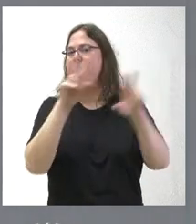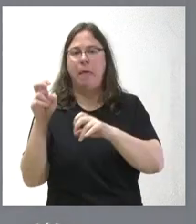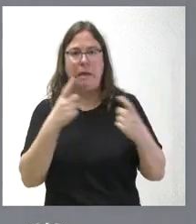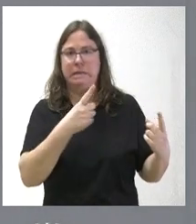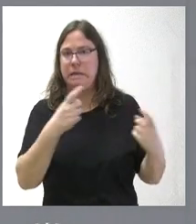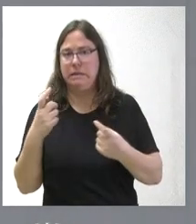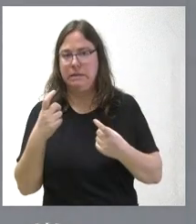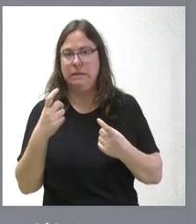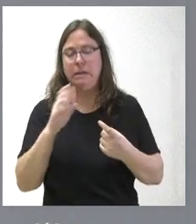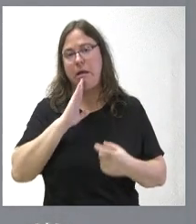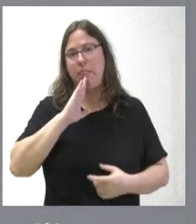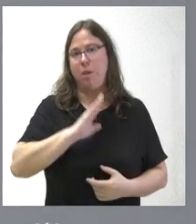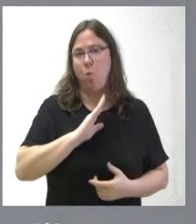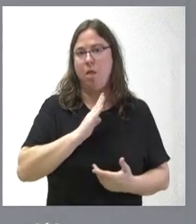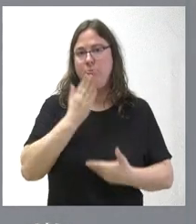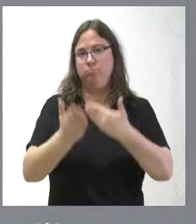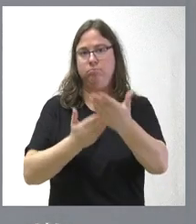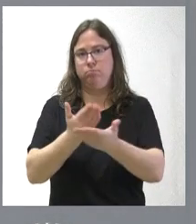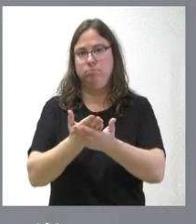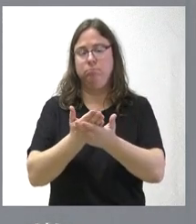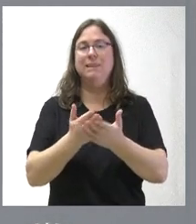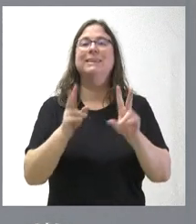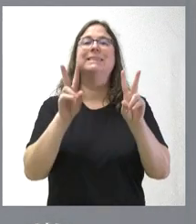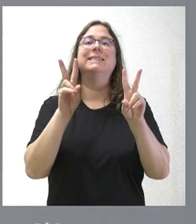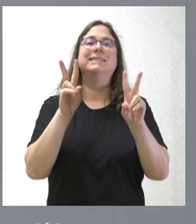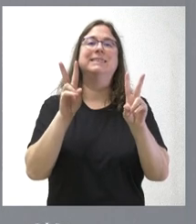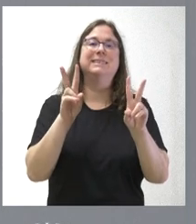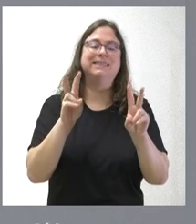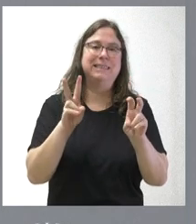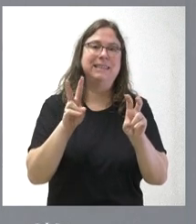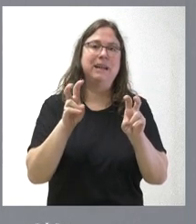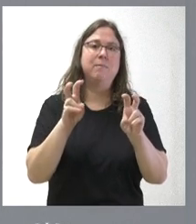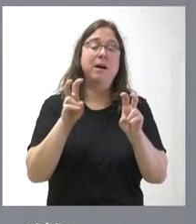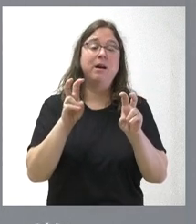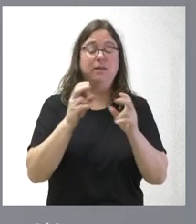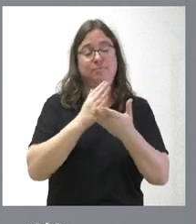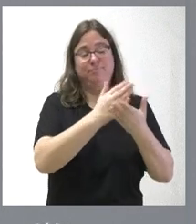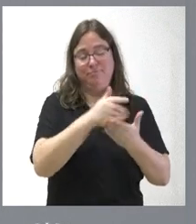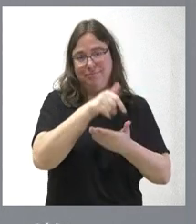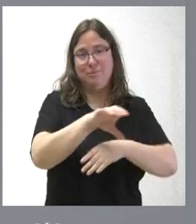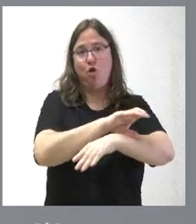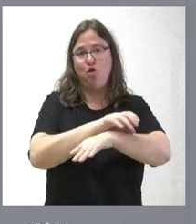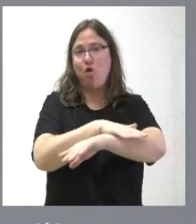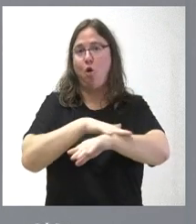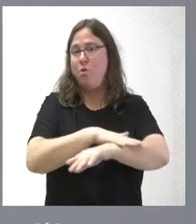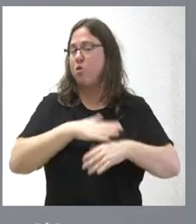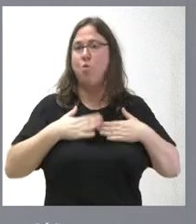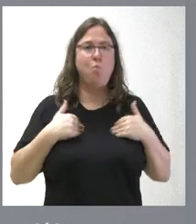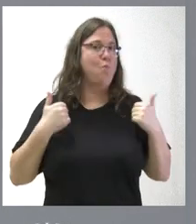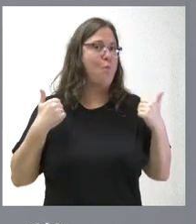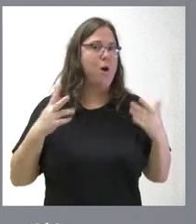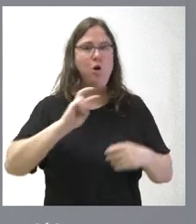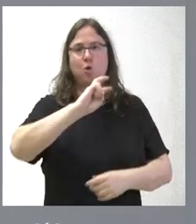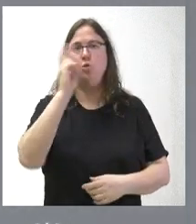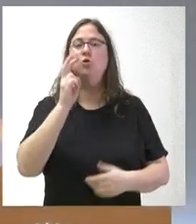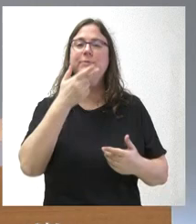oportuno señalar sobre estos temas que hemos analizado en el Consejo de Gobierno o sobre cualquier otro que pudiera ser